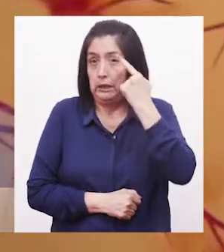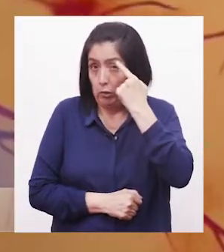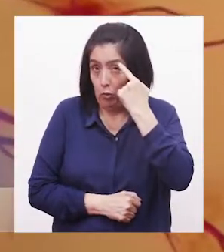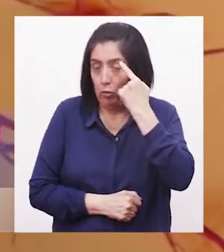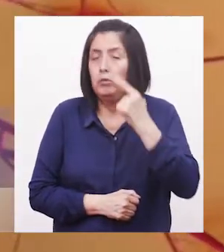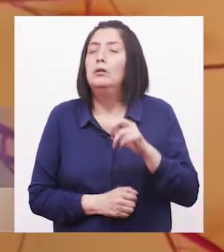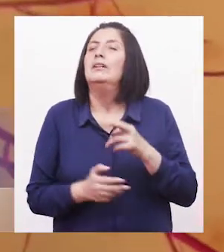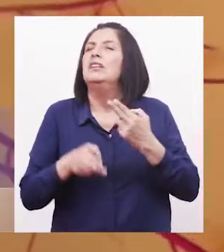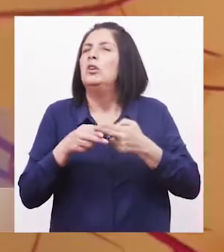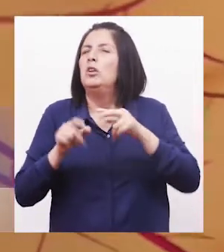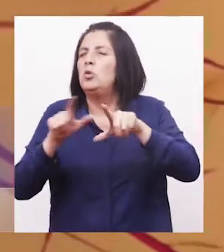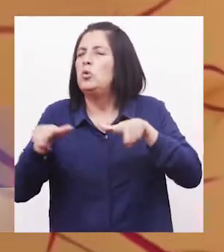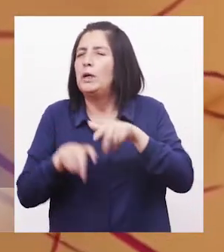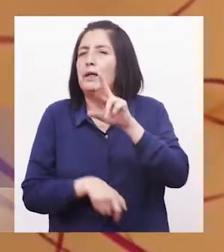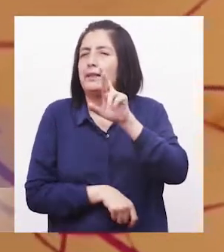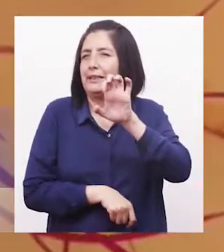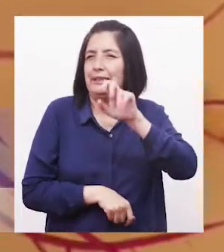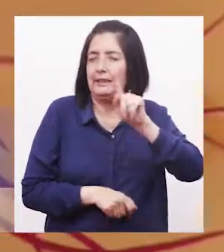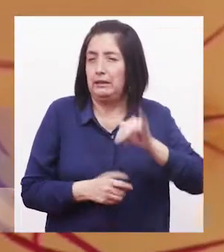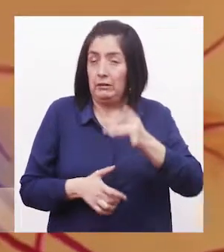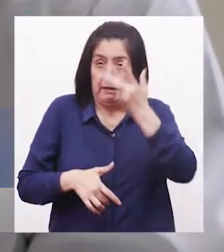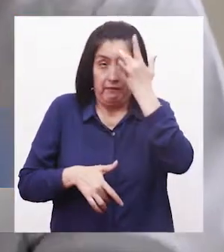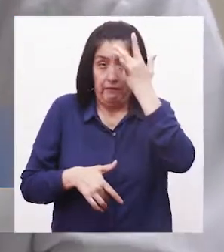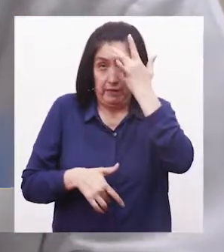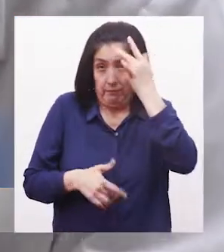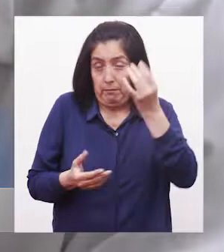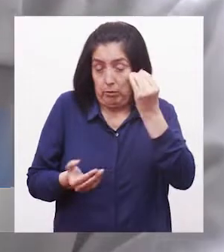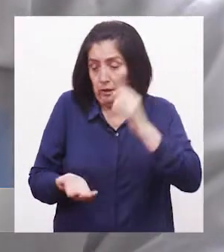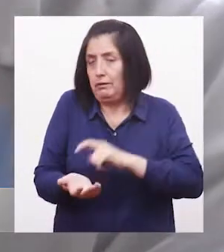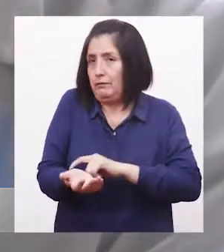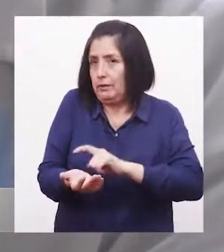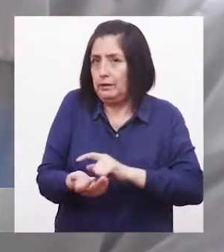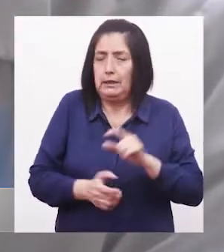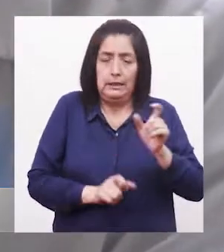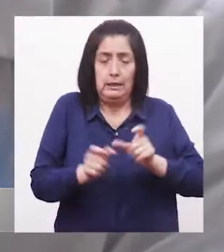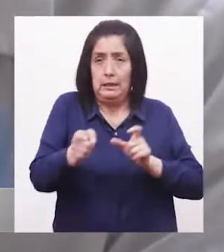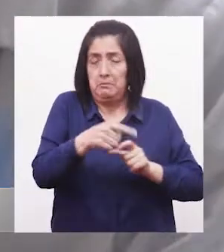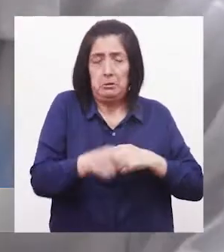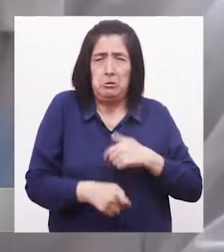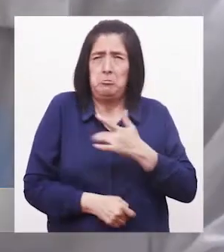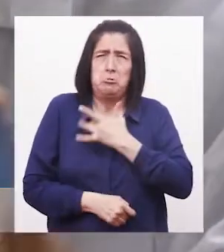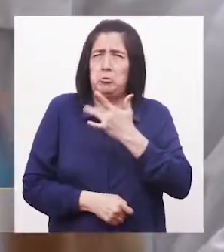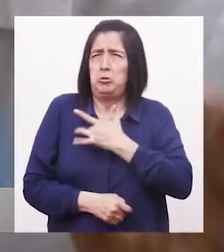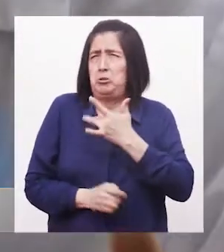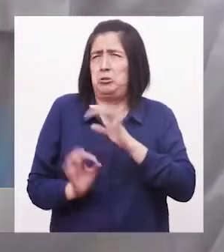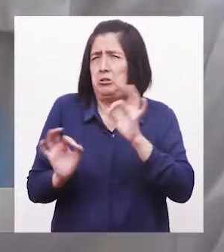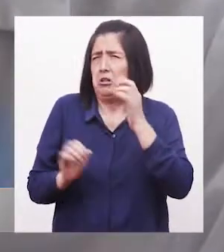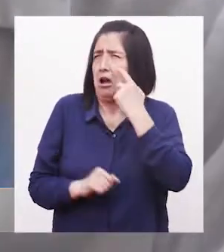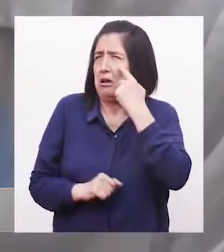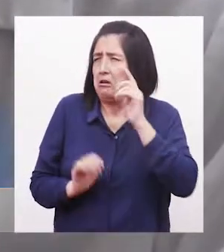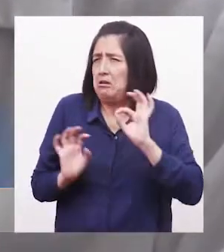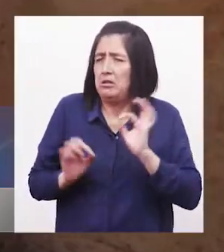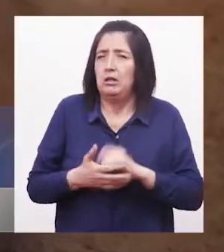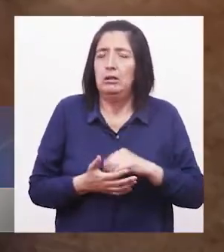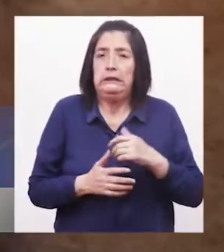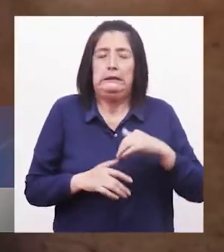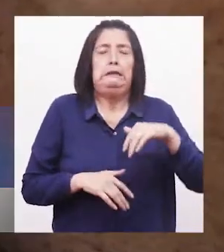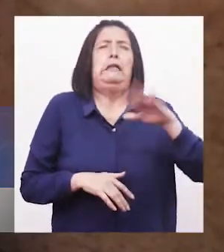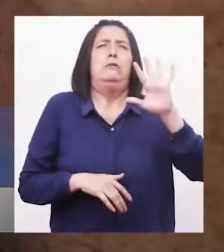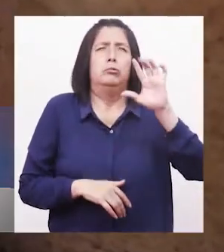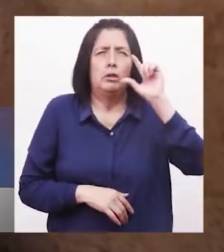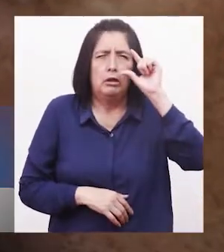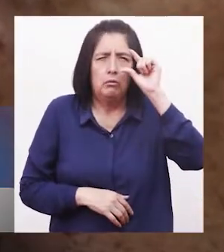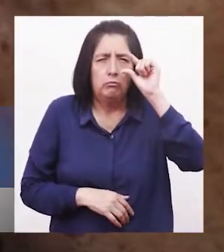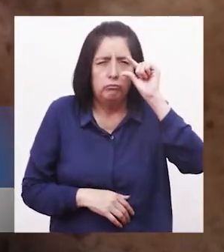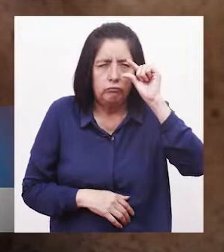retina De una enfermedad crónica llamada diabetes El paciente por lo general no tiene síntomas Salvo que un día se da cuenta que baja